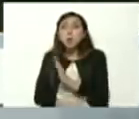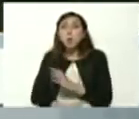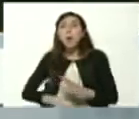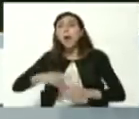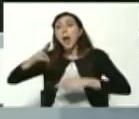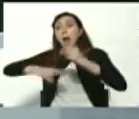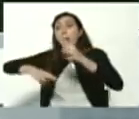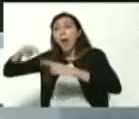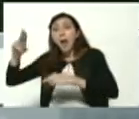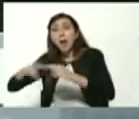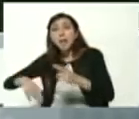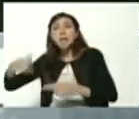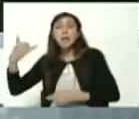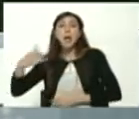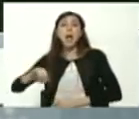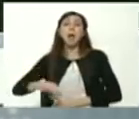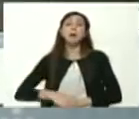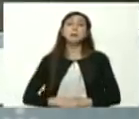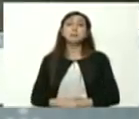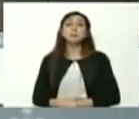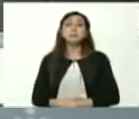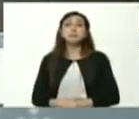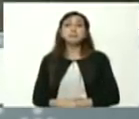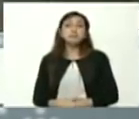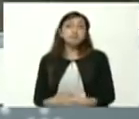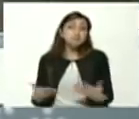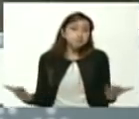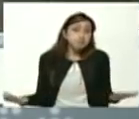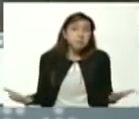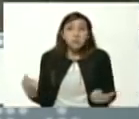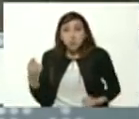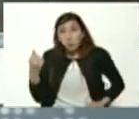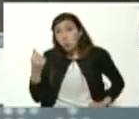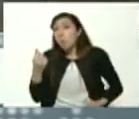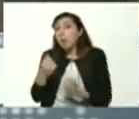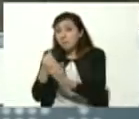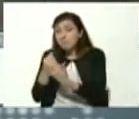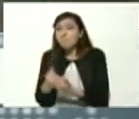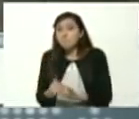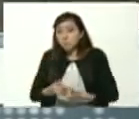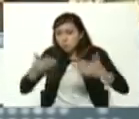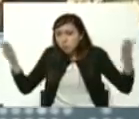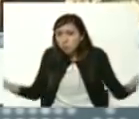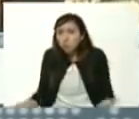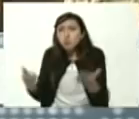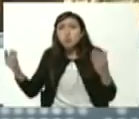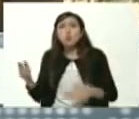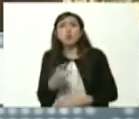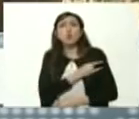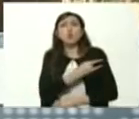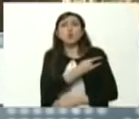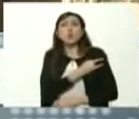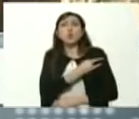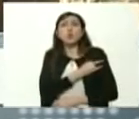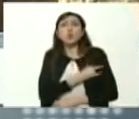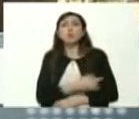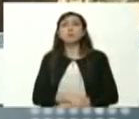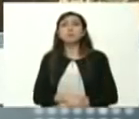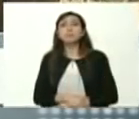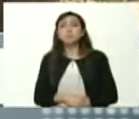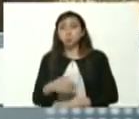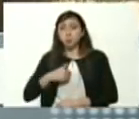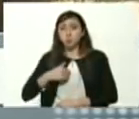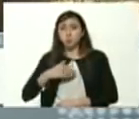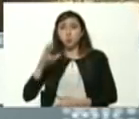de ingeniería de infraestructura bueno vamos a apoyar todas las universidades por eso he